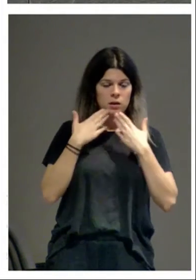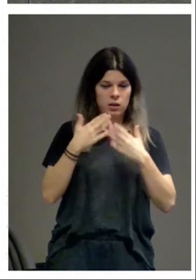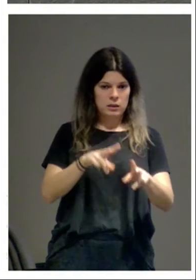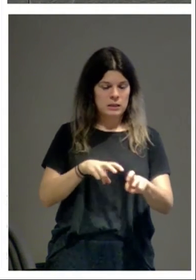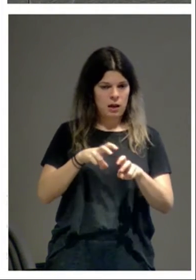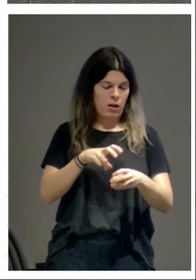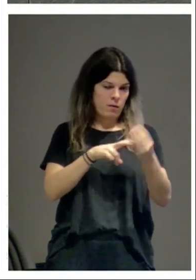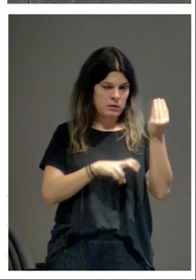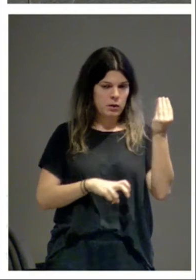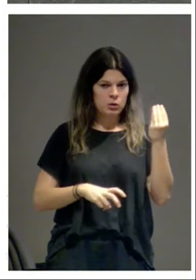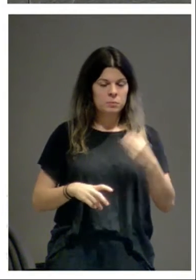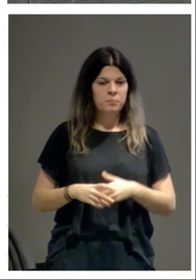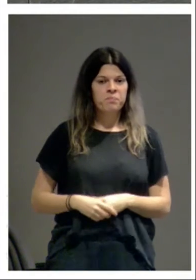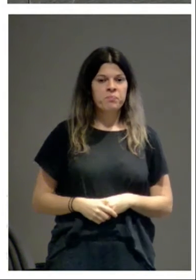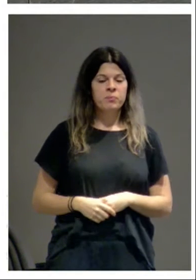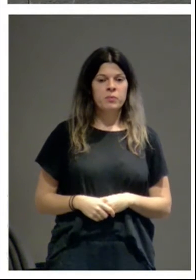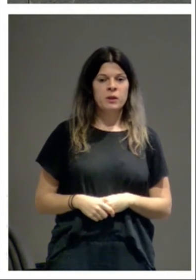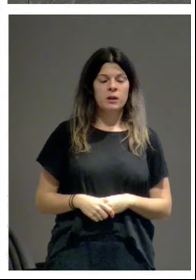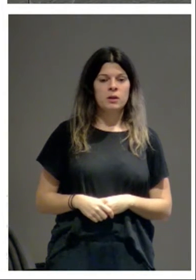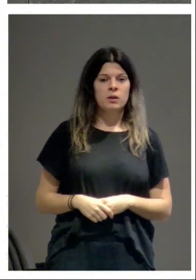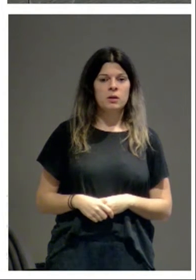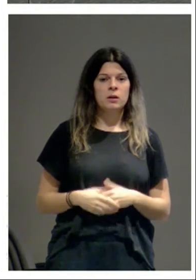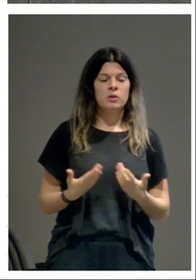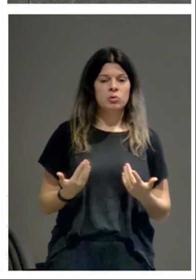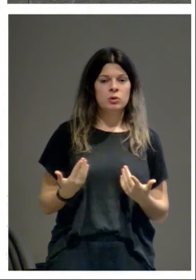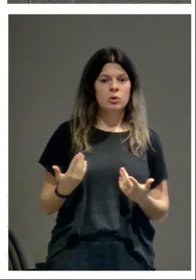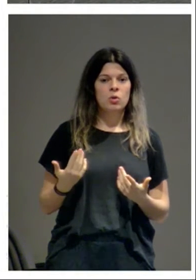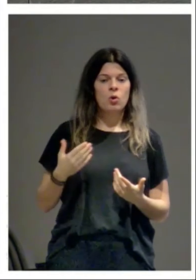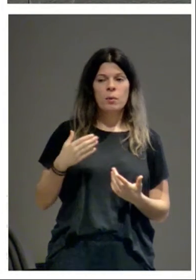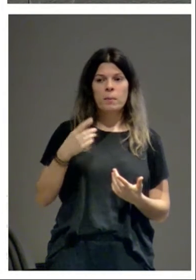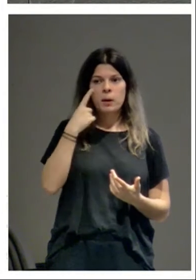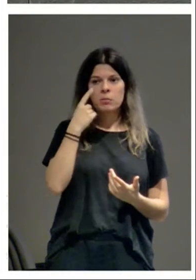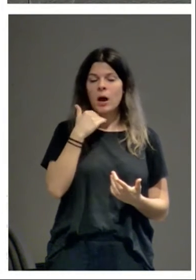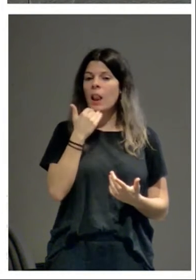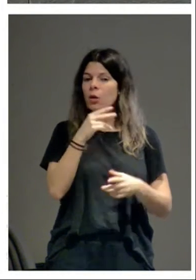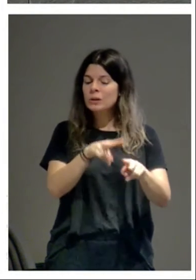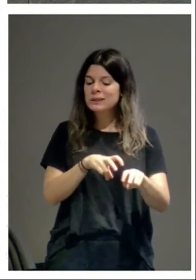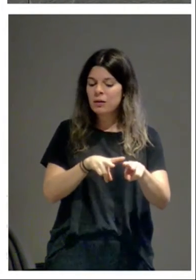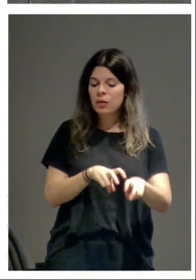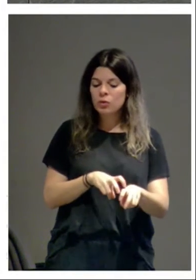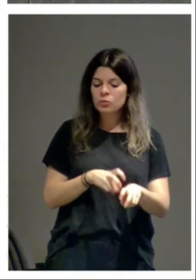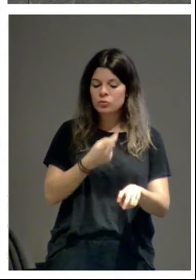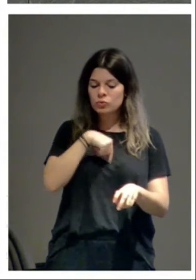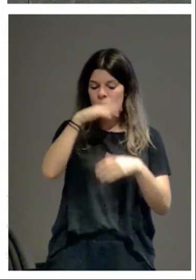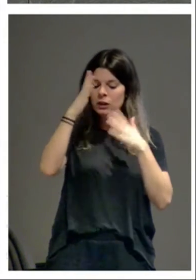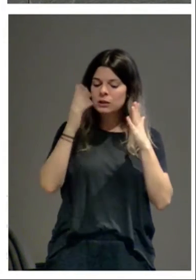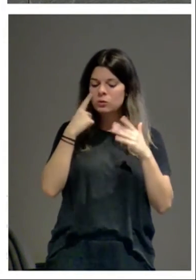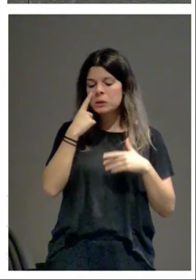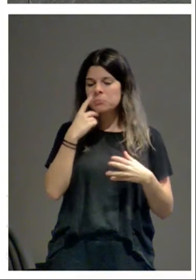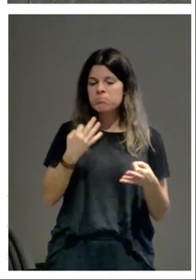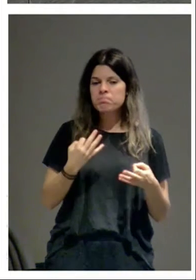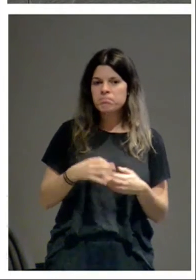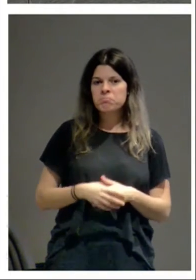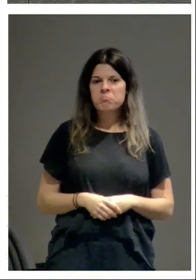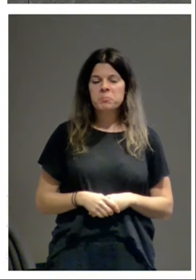y en cuanto oímos que se está haciendo alguna excavación, pues ahí estamos atentos a ver qué es lo que pasa.